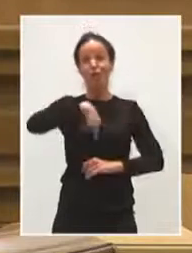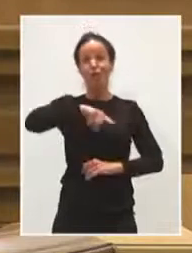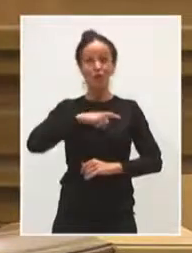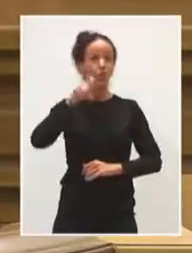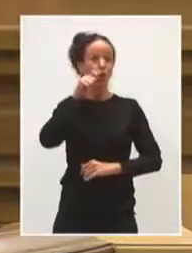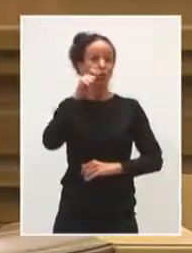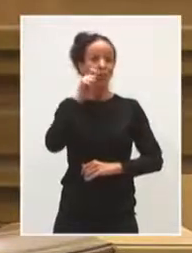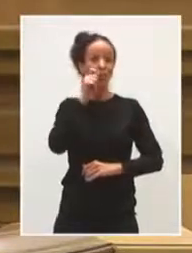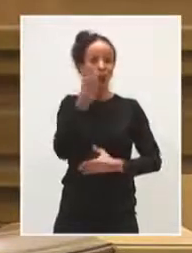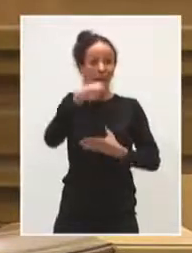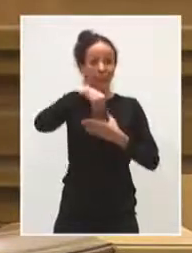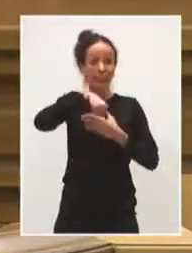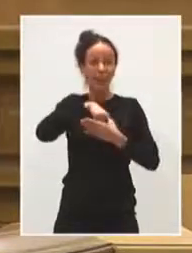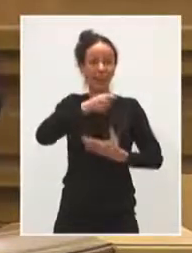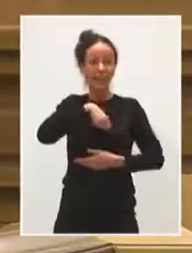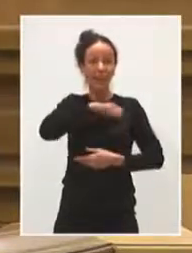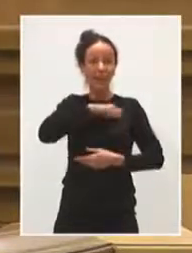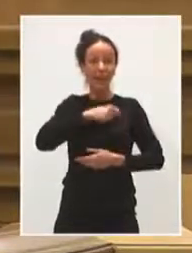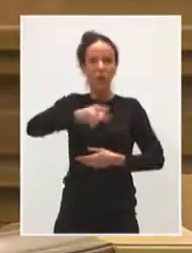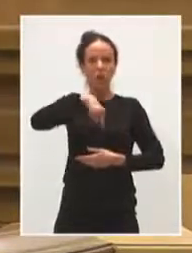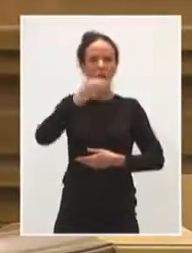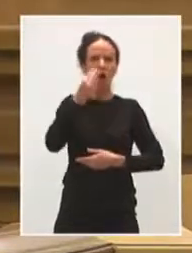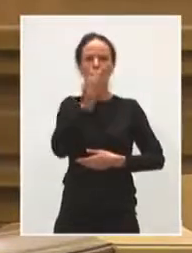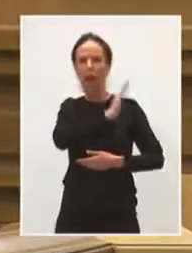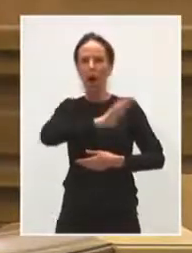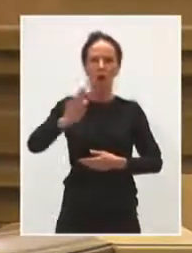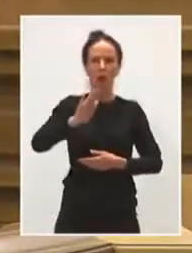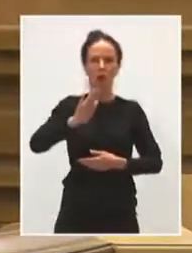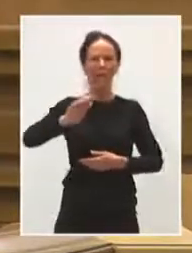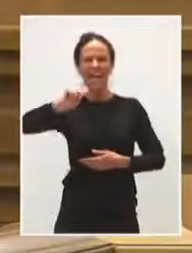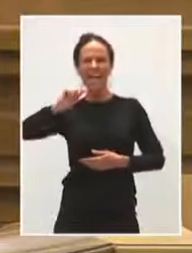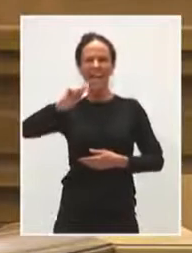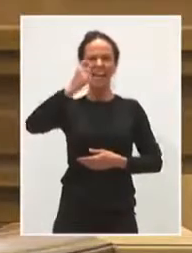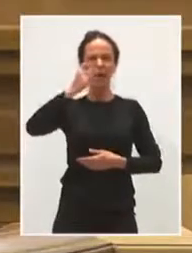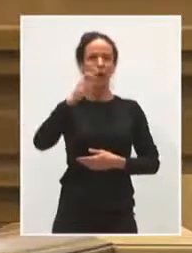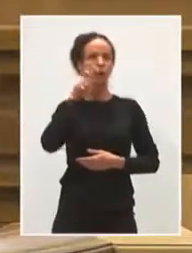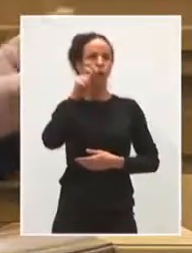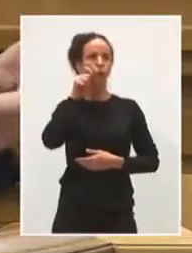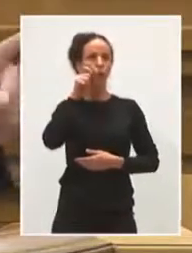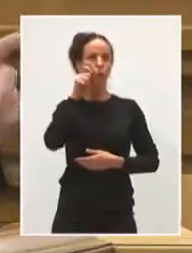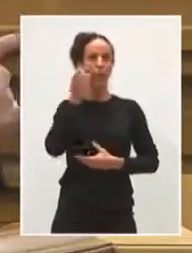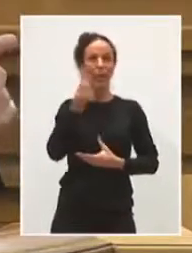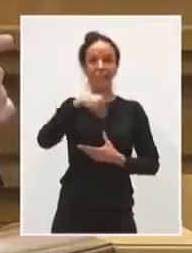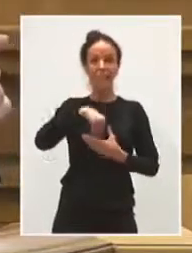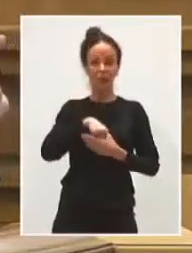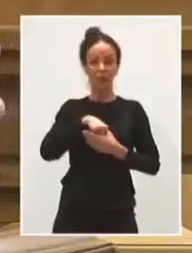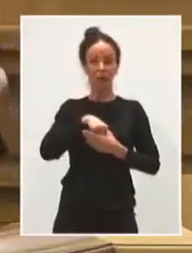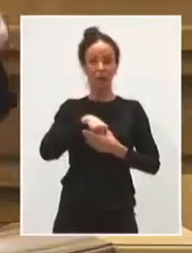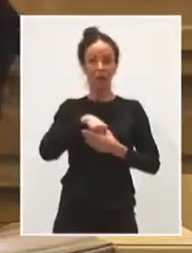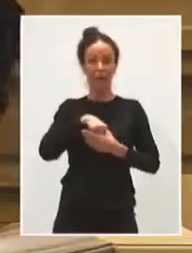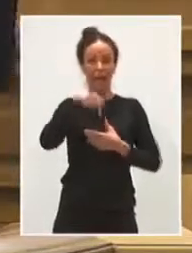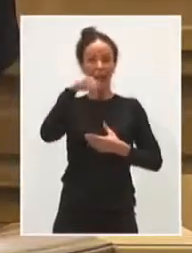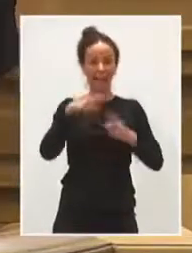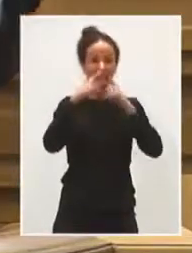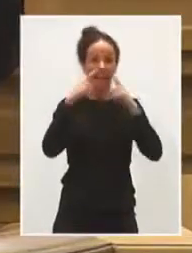porque este verano se ha batido récord en turismo interior en Castilla-La Mancha respecto de cualquier año de su historia. La